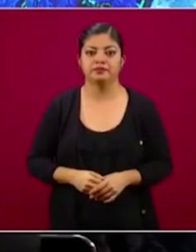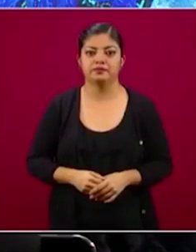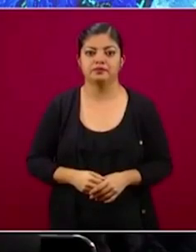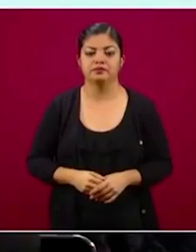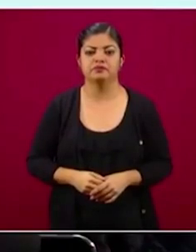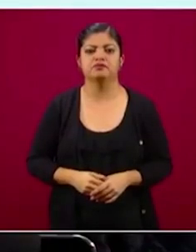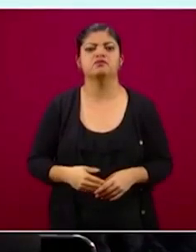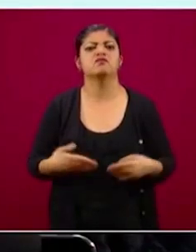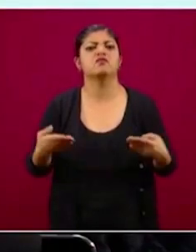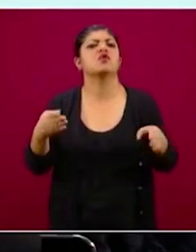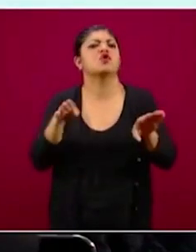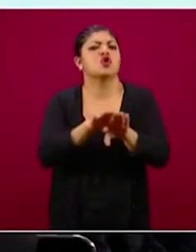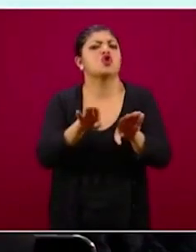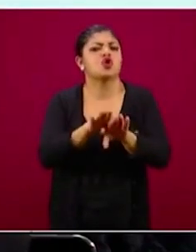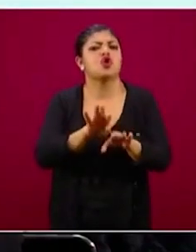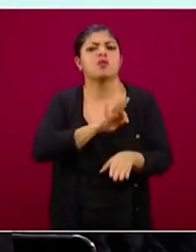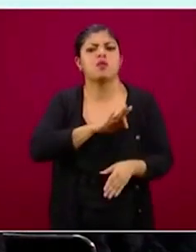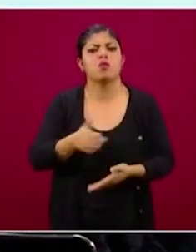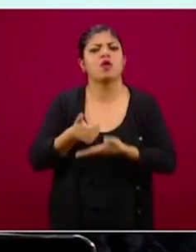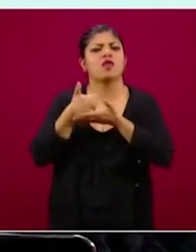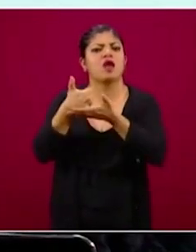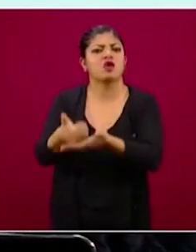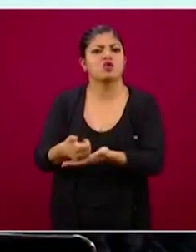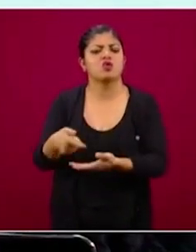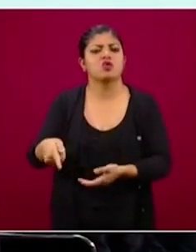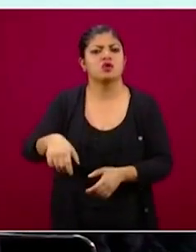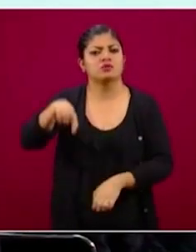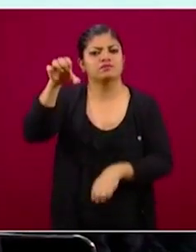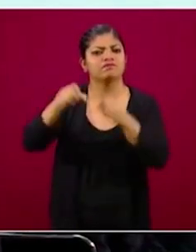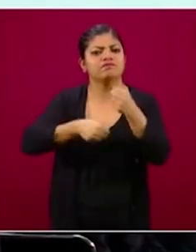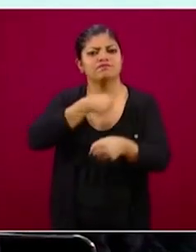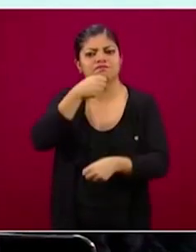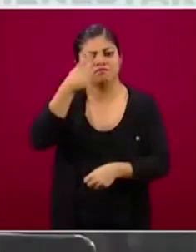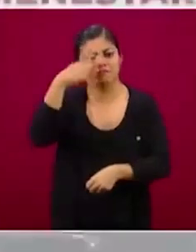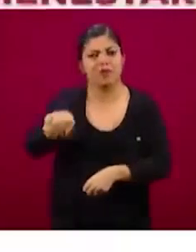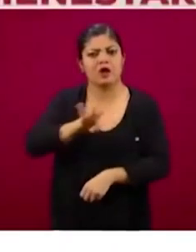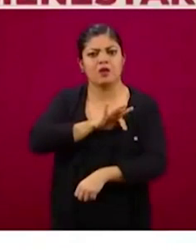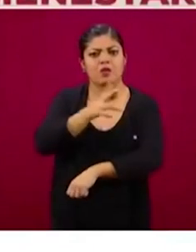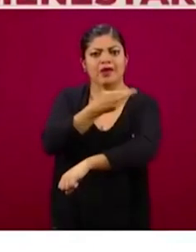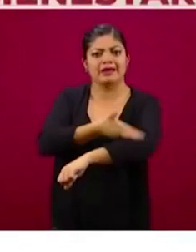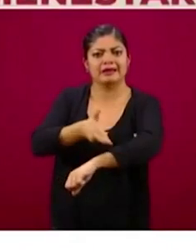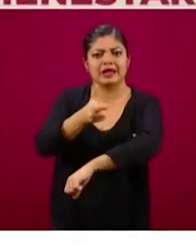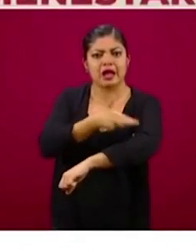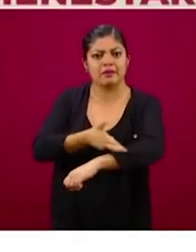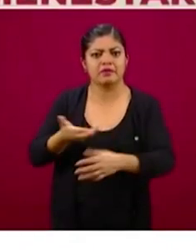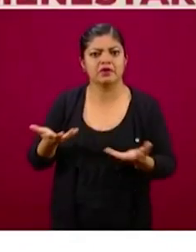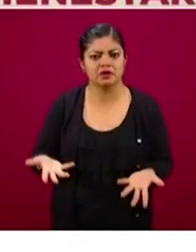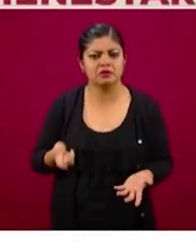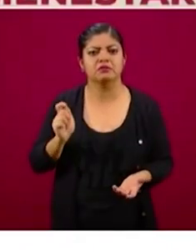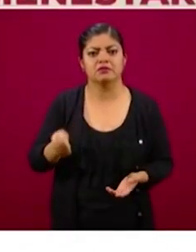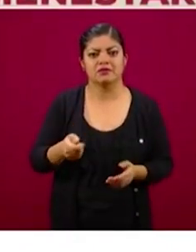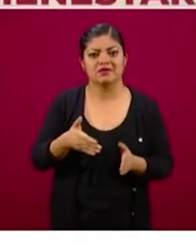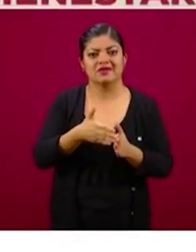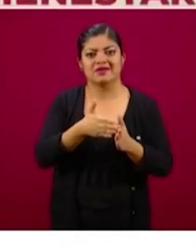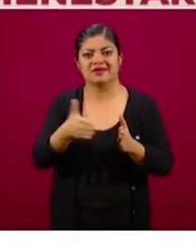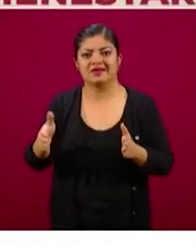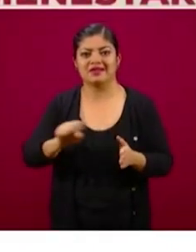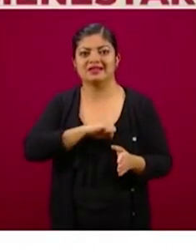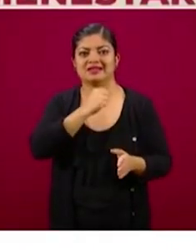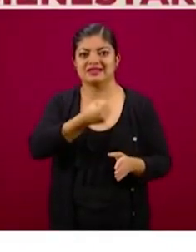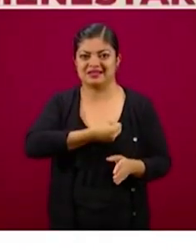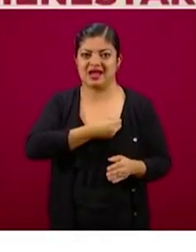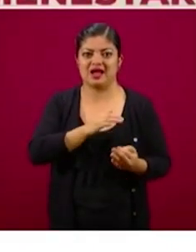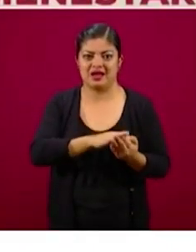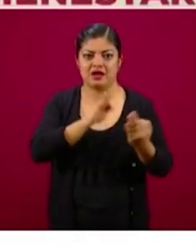Bueno, ¿cómo podemos ayudar a los adultos mayores a hacer sus trámites en medio de la Jornada Nacional de Sana Distancia,